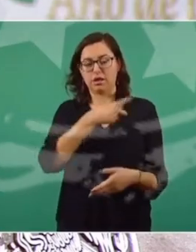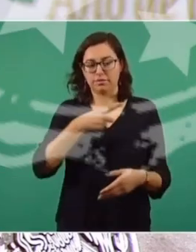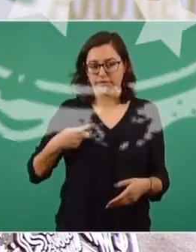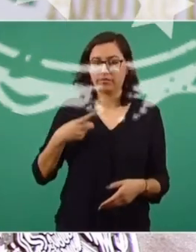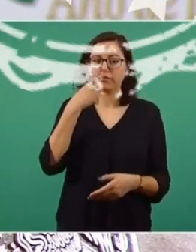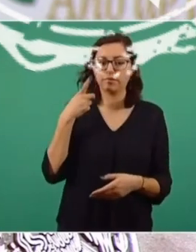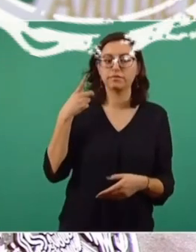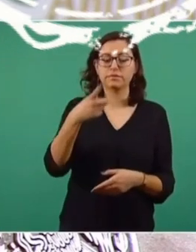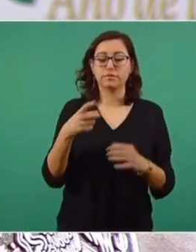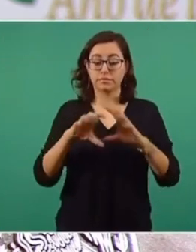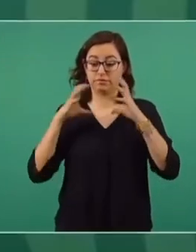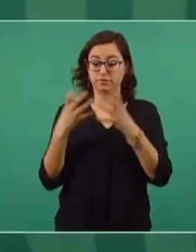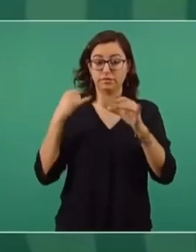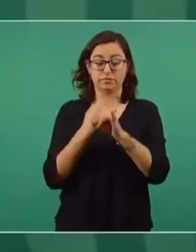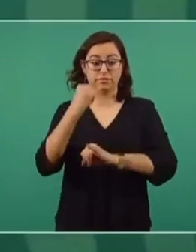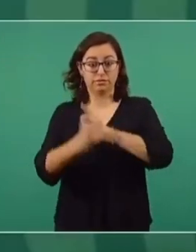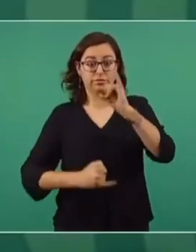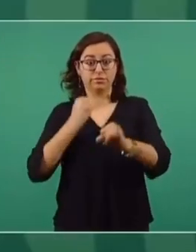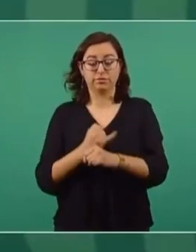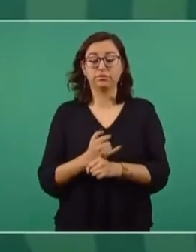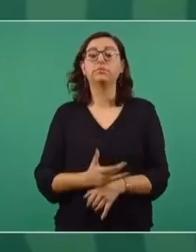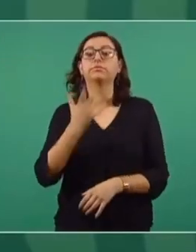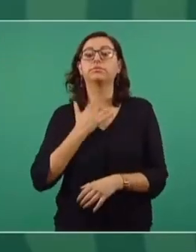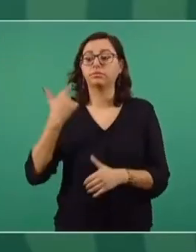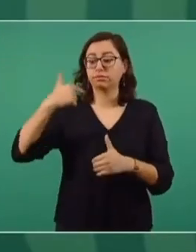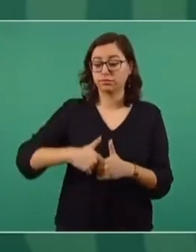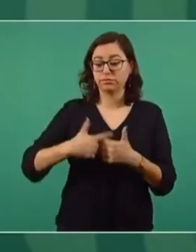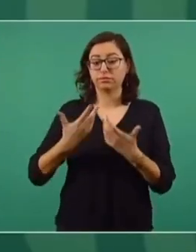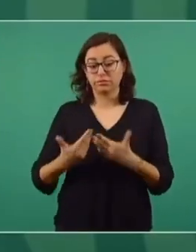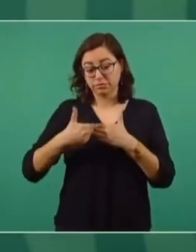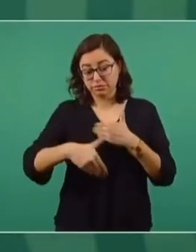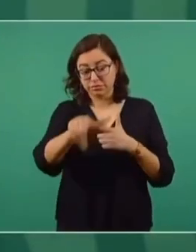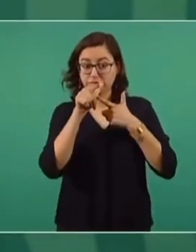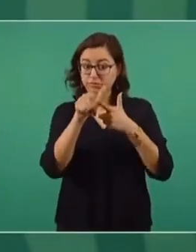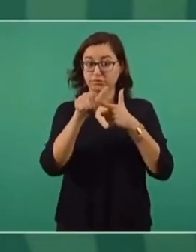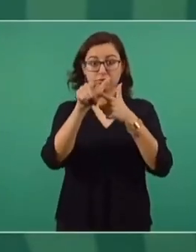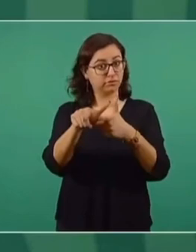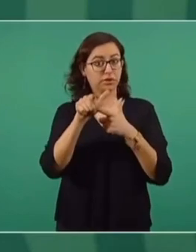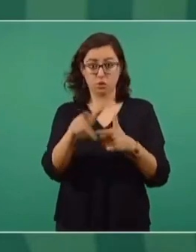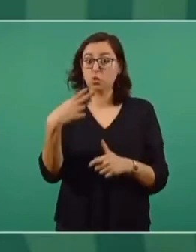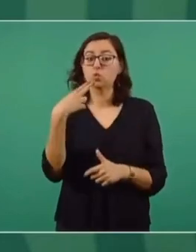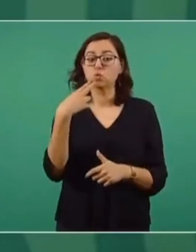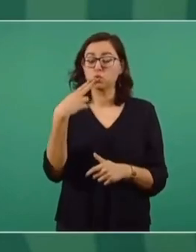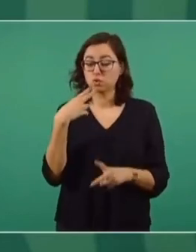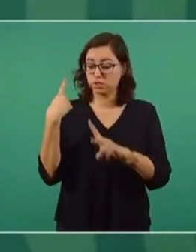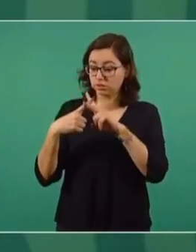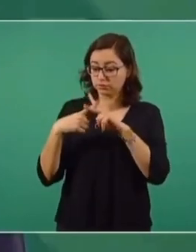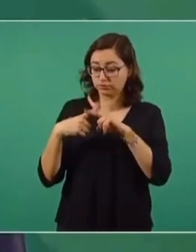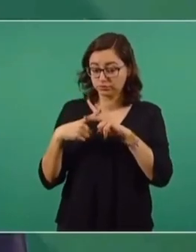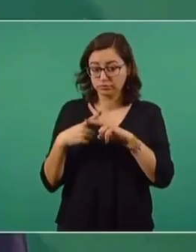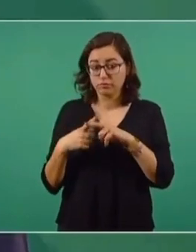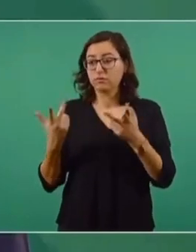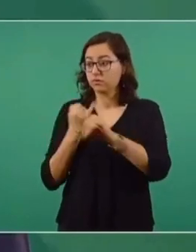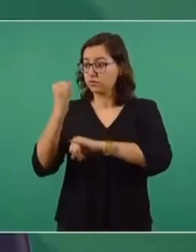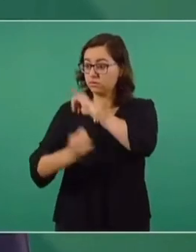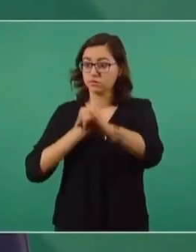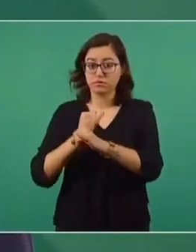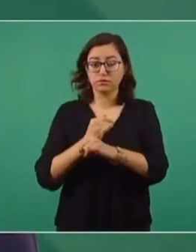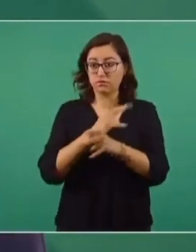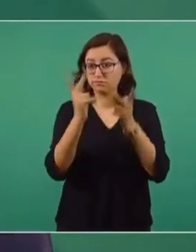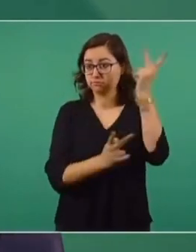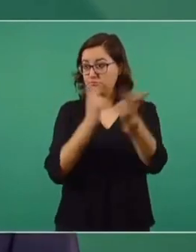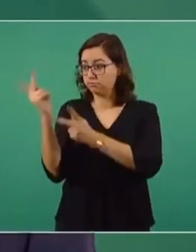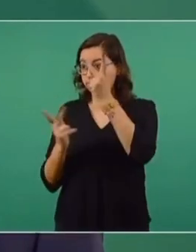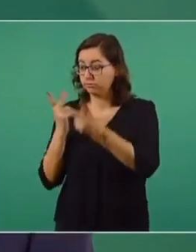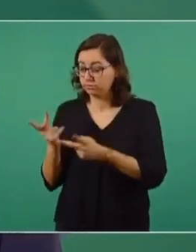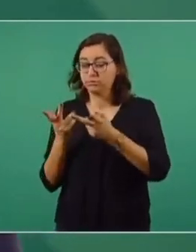En el contexto internacional, la demanda prospectiva de combustibles fósiles, de acuerdo con las proyecciones de las principales consultoras especializadas en el